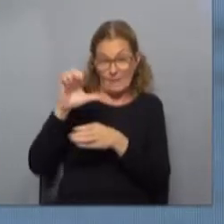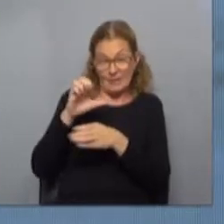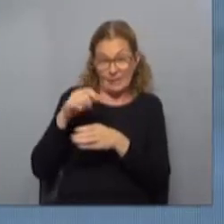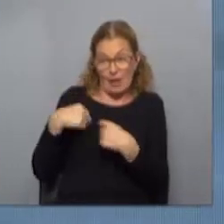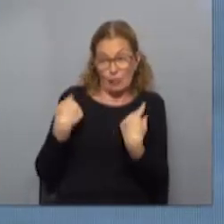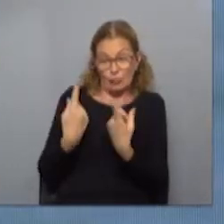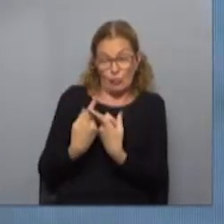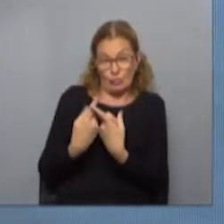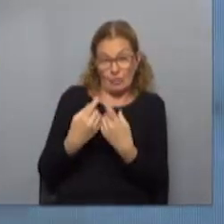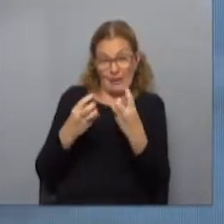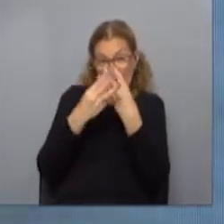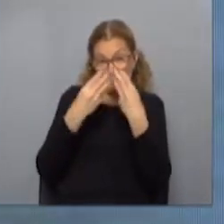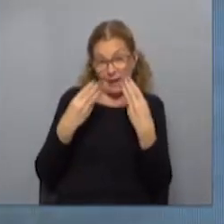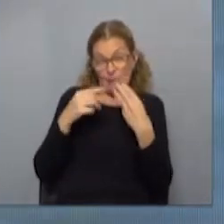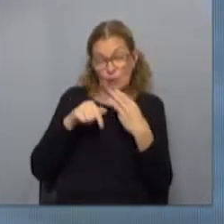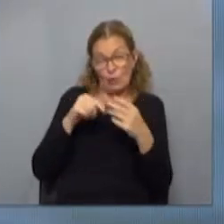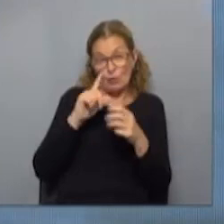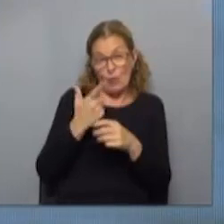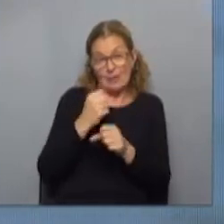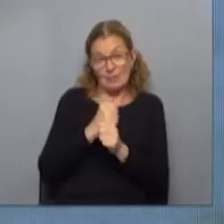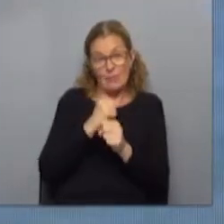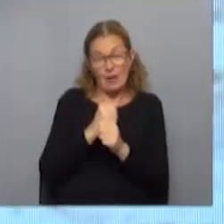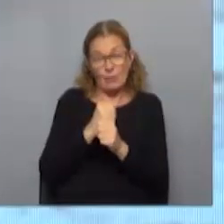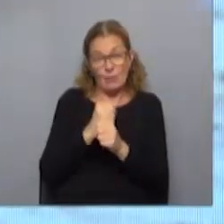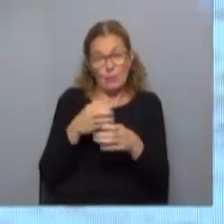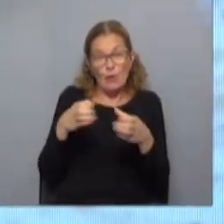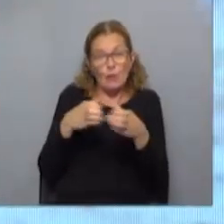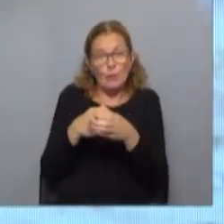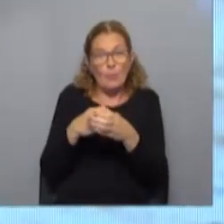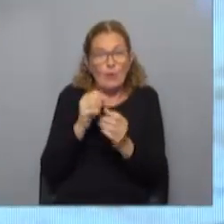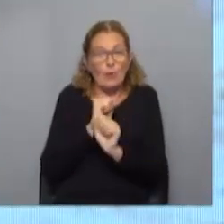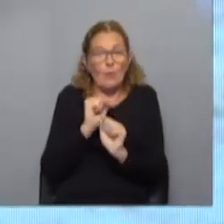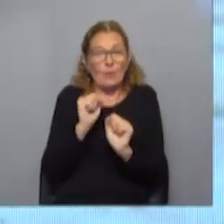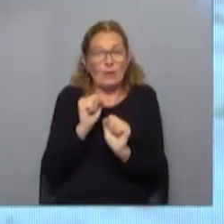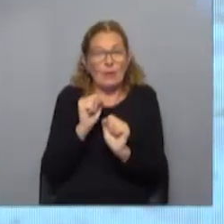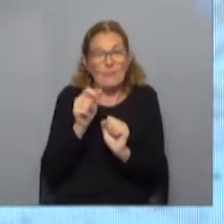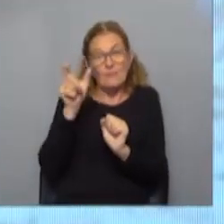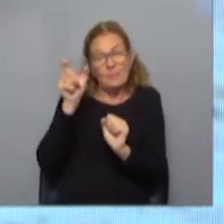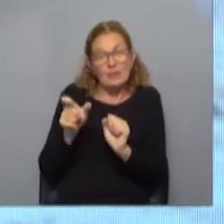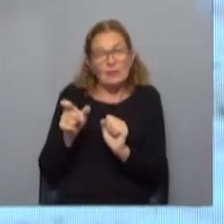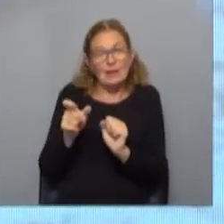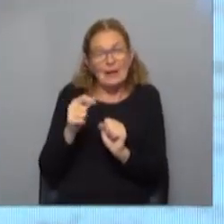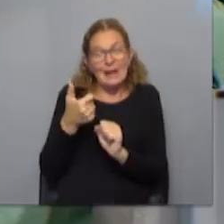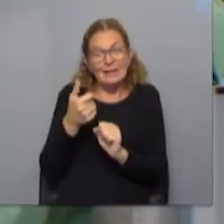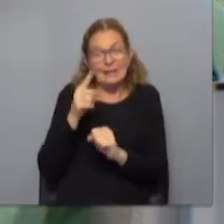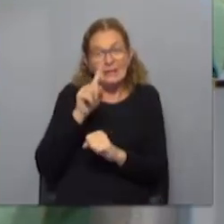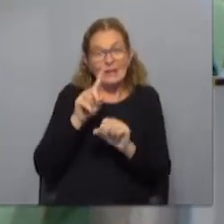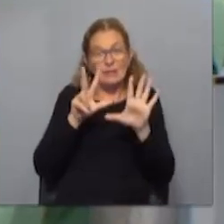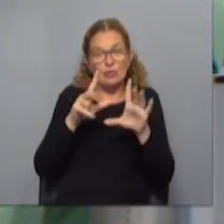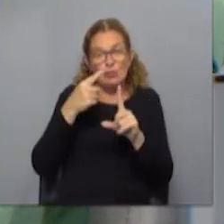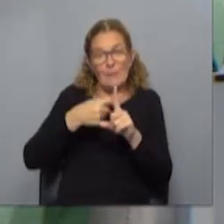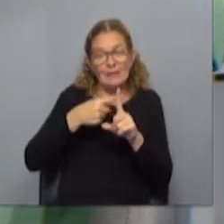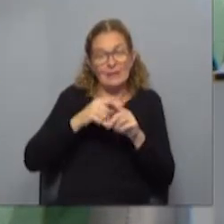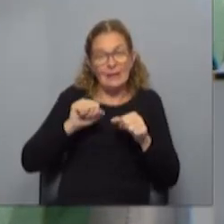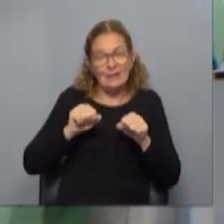en general. Porque hoy, si no hay trabajo, nuestro sector no puede... Tenemos personal que lleva casi 18 meses en un